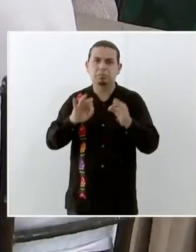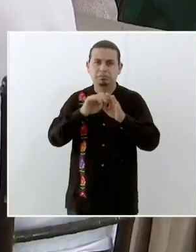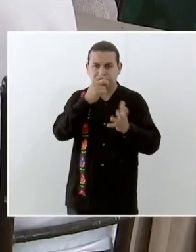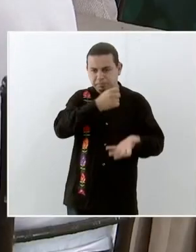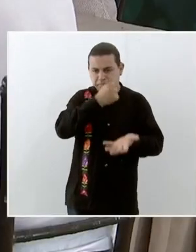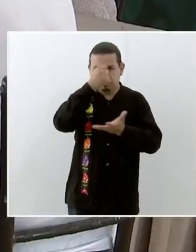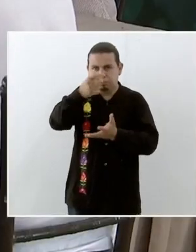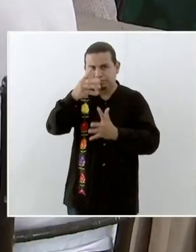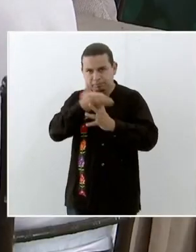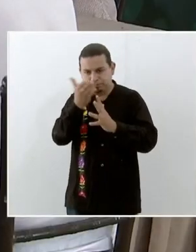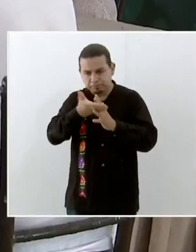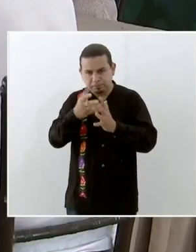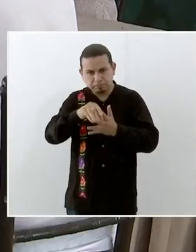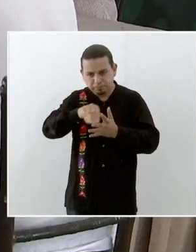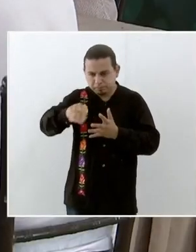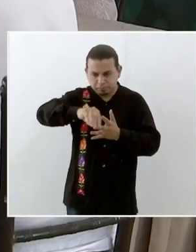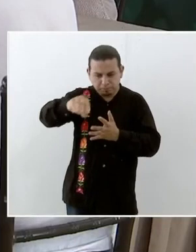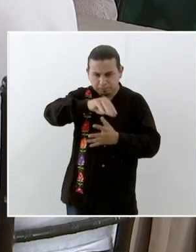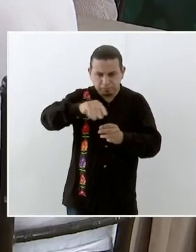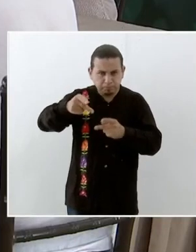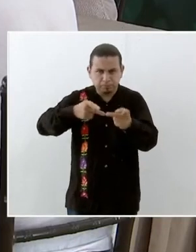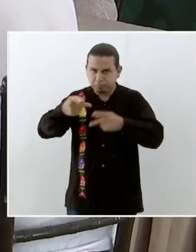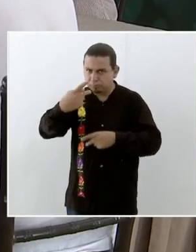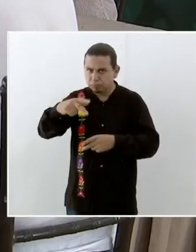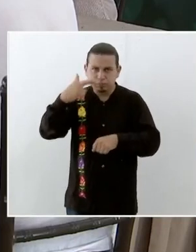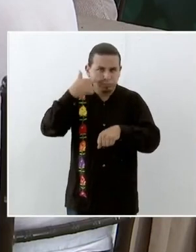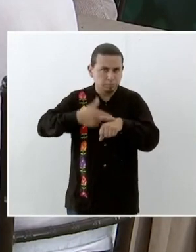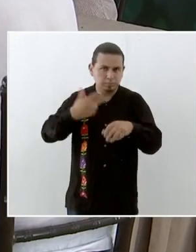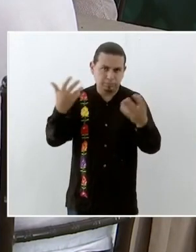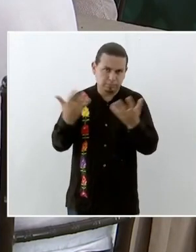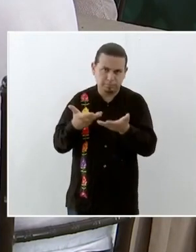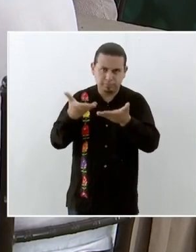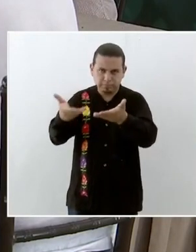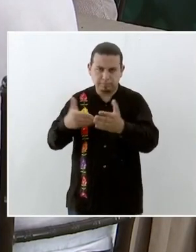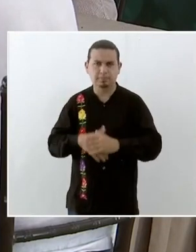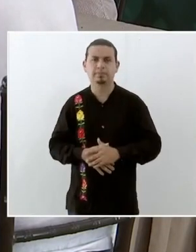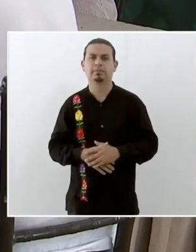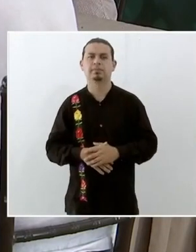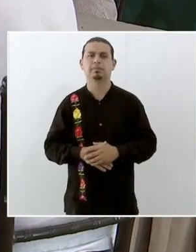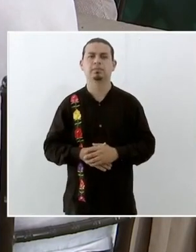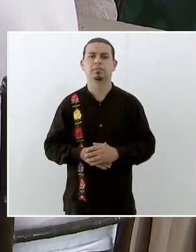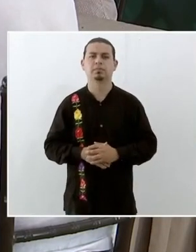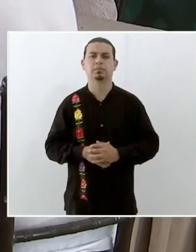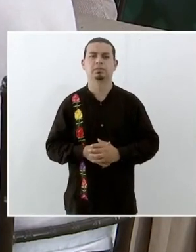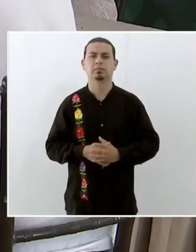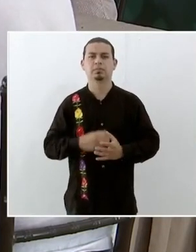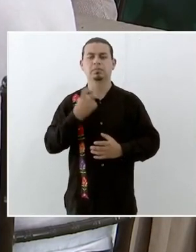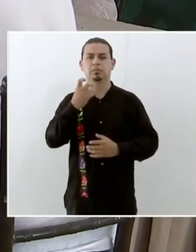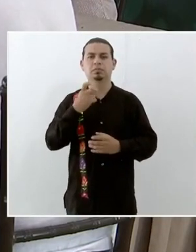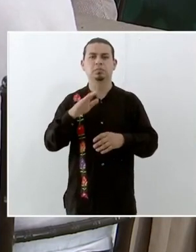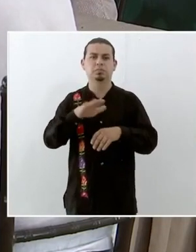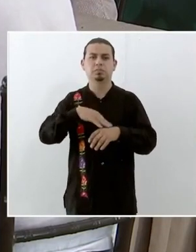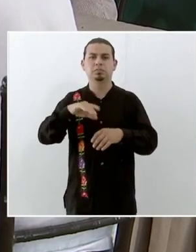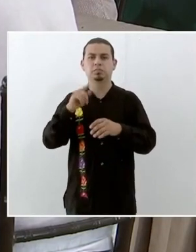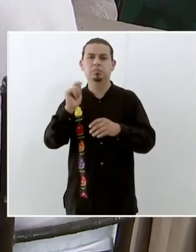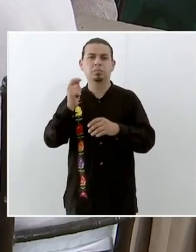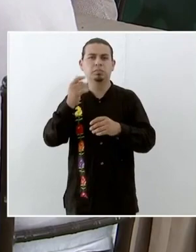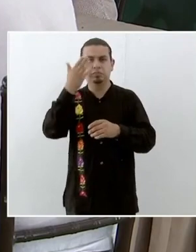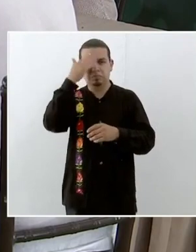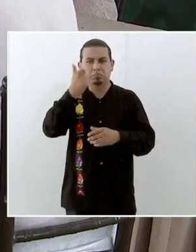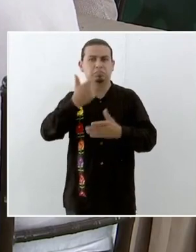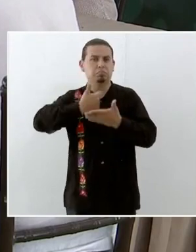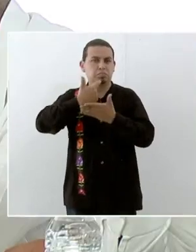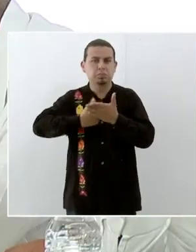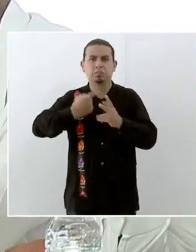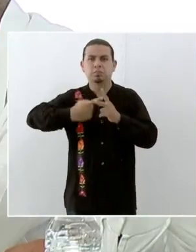en este momento y contarán digamos de así decidirlo ustedes con el apoyo técnico y el acompañamiento de las